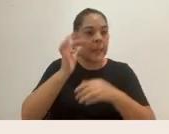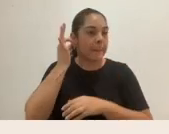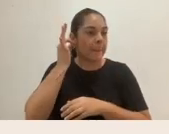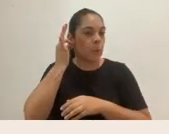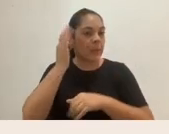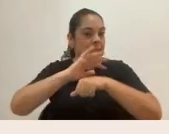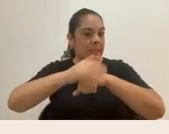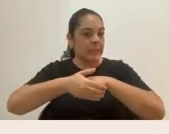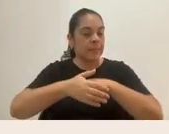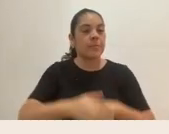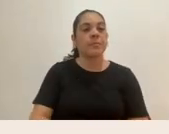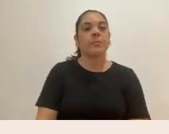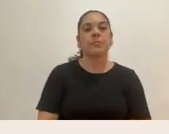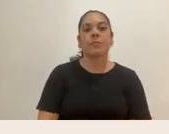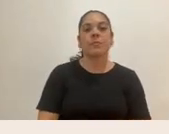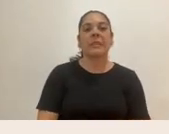Orgasmo